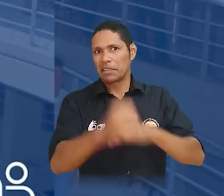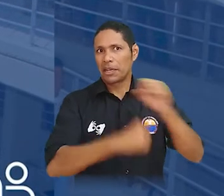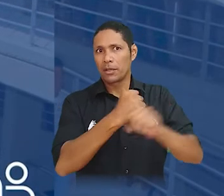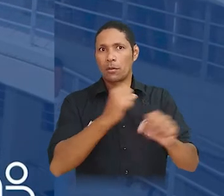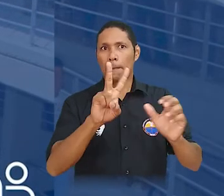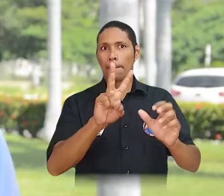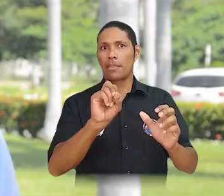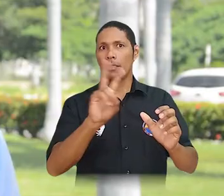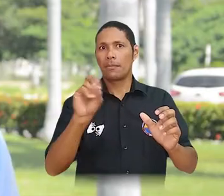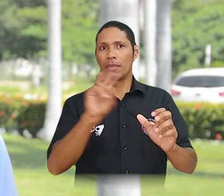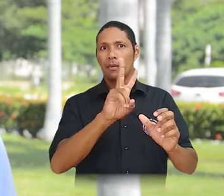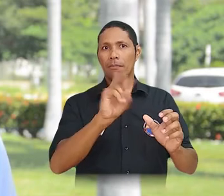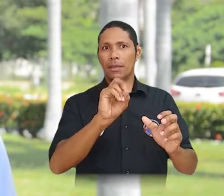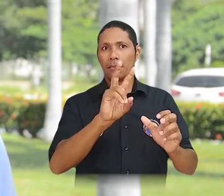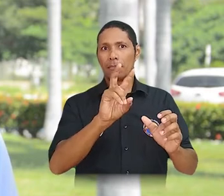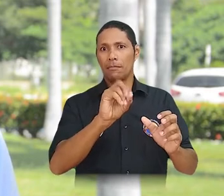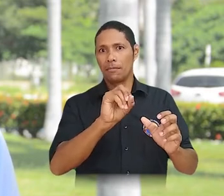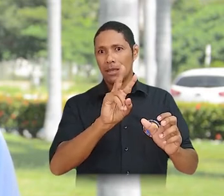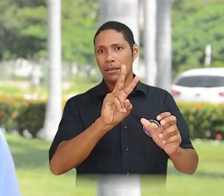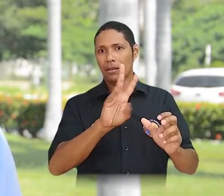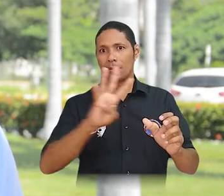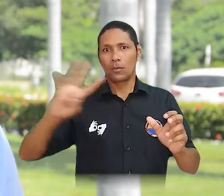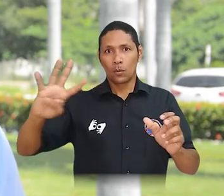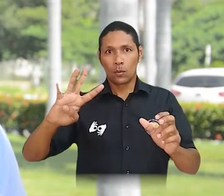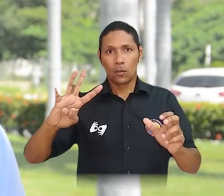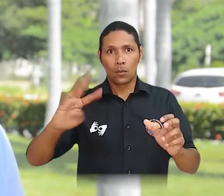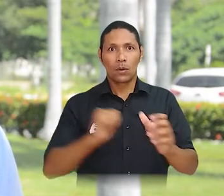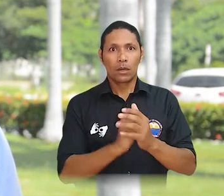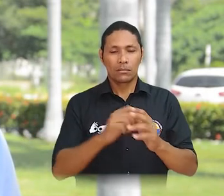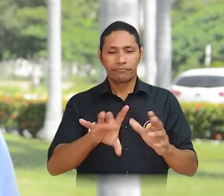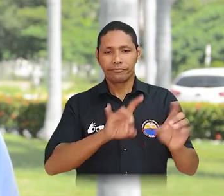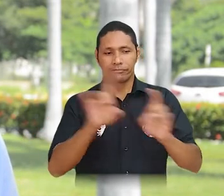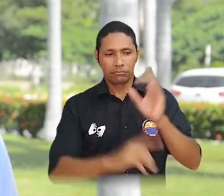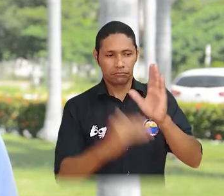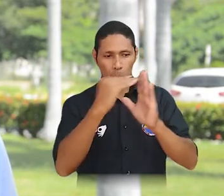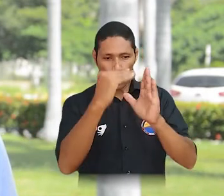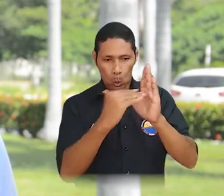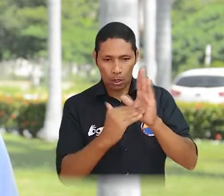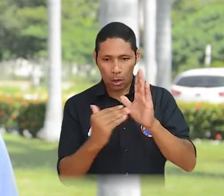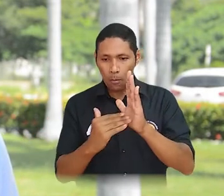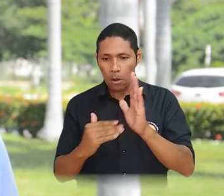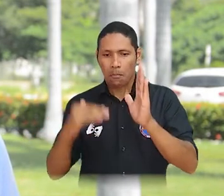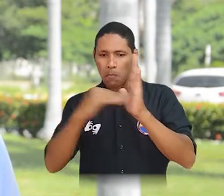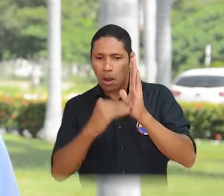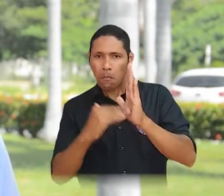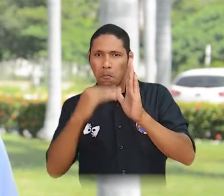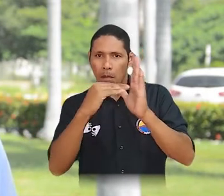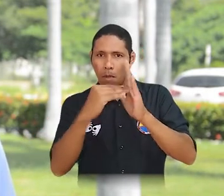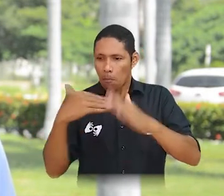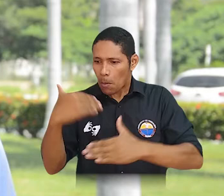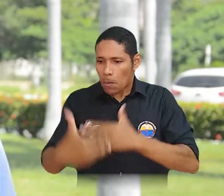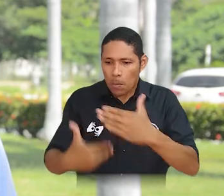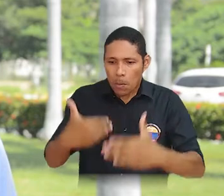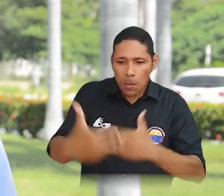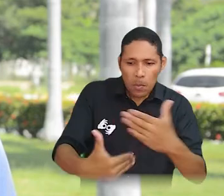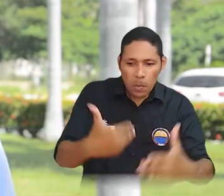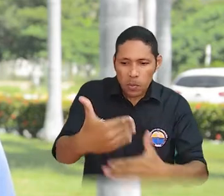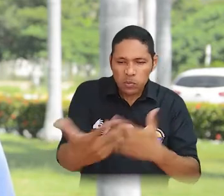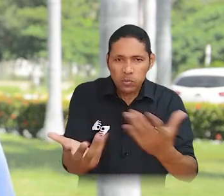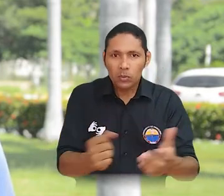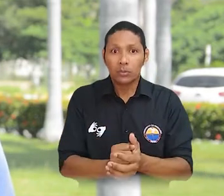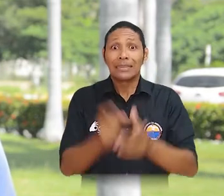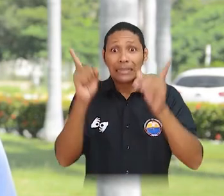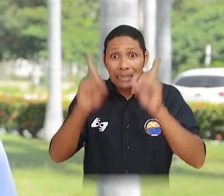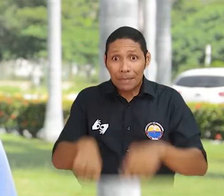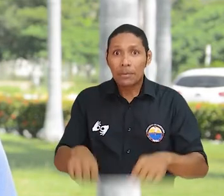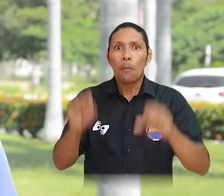El Comité de Garantía y Consulta, en virtud del Acuerdo Superior 05-2020, que lo faculta para reglamentar todas las etapas